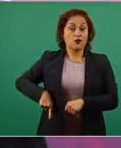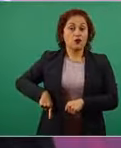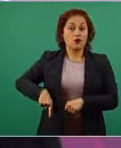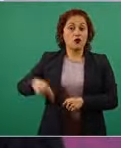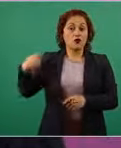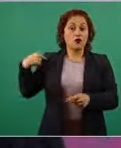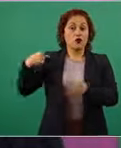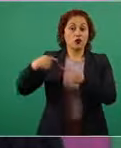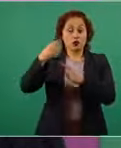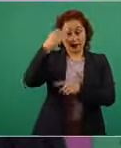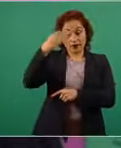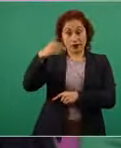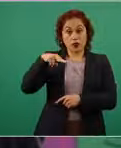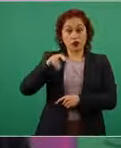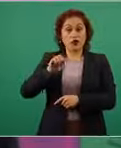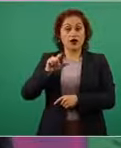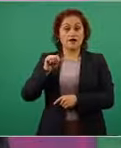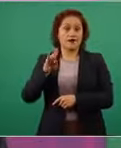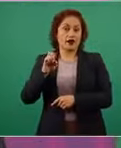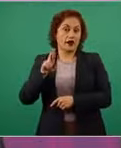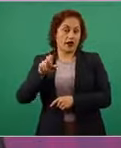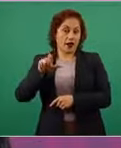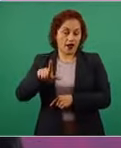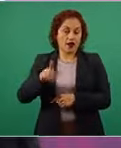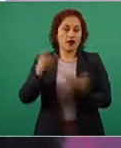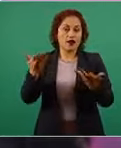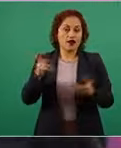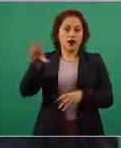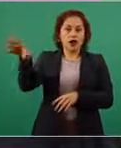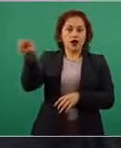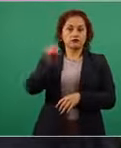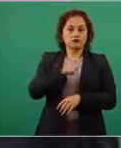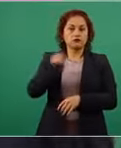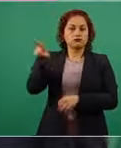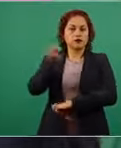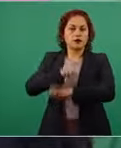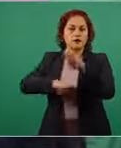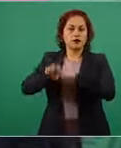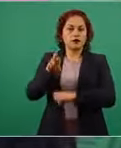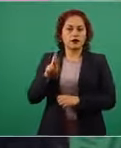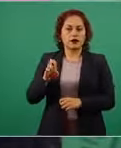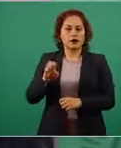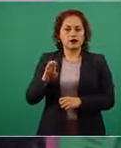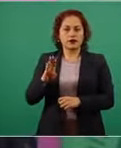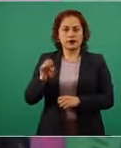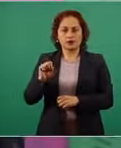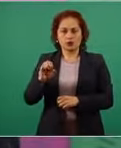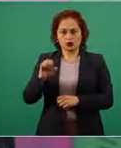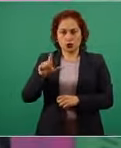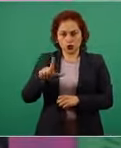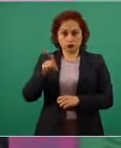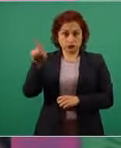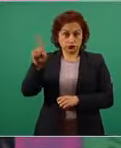Calderón tenía como empresa favorita a Repsol de España